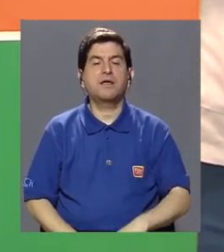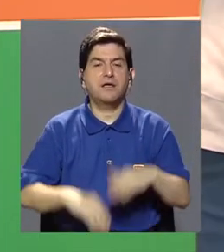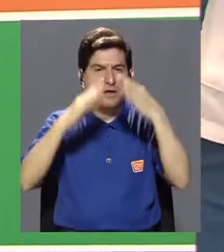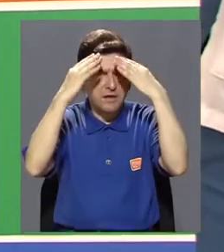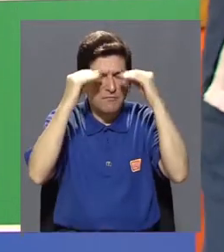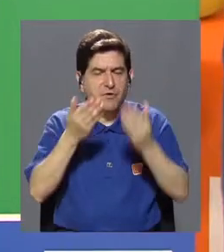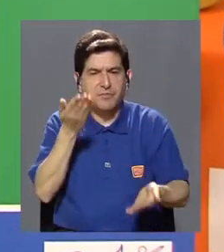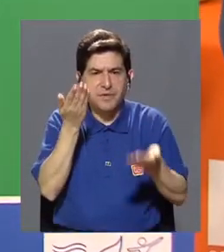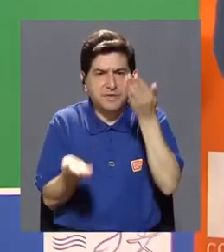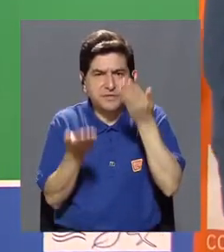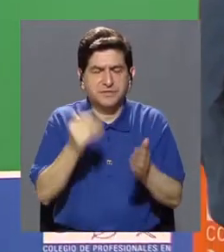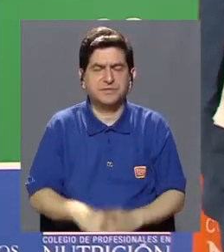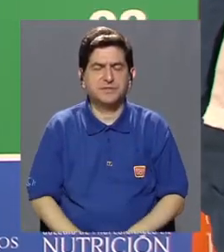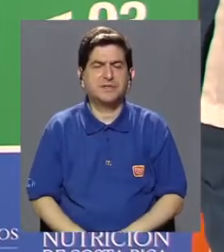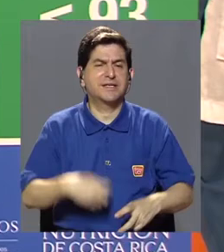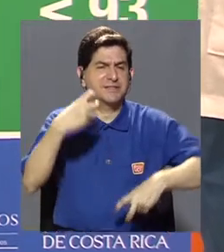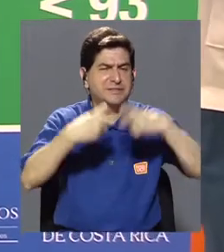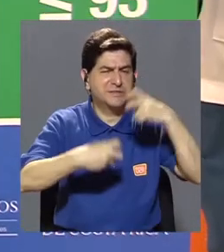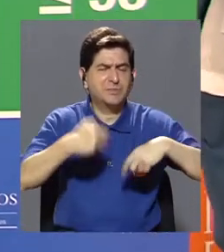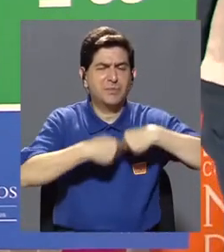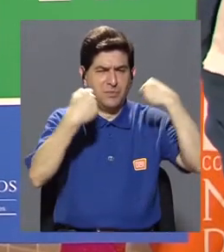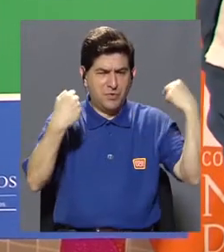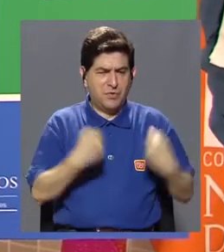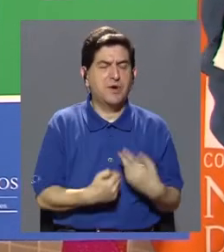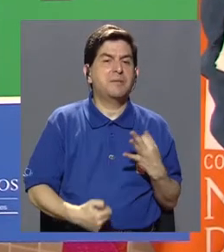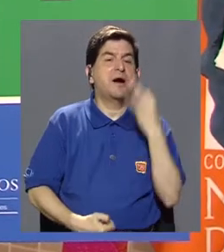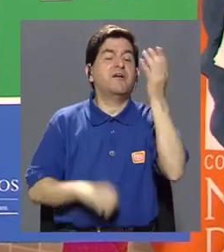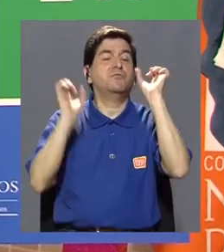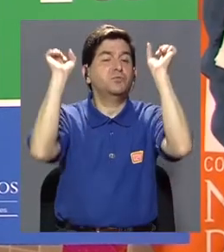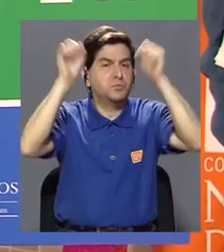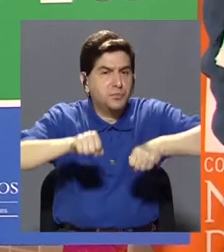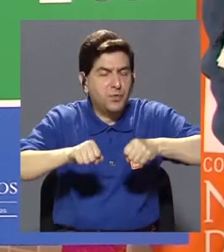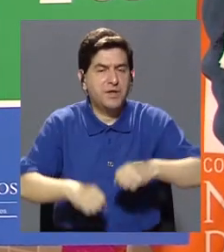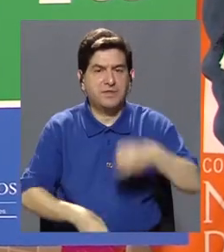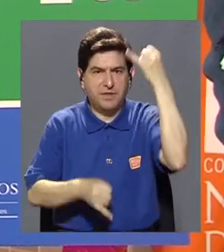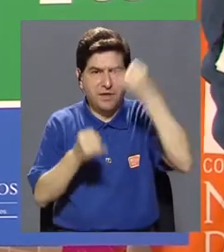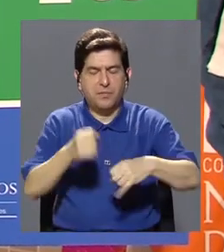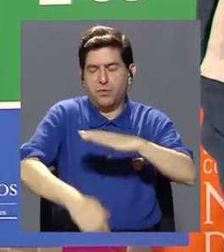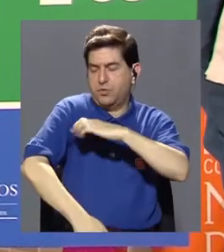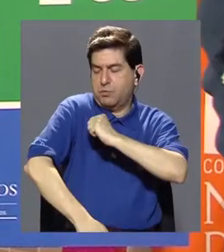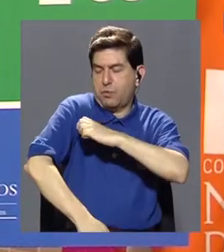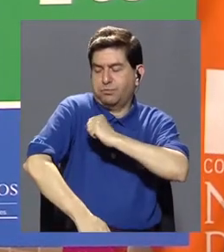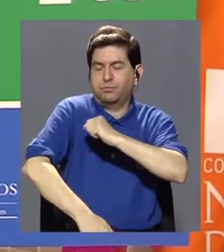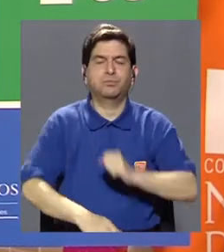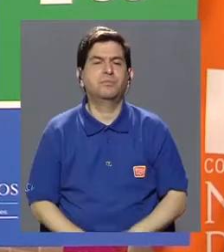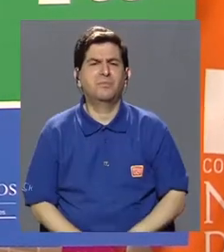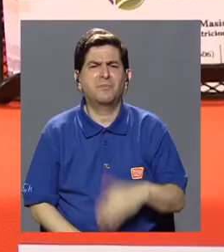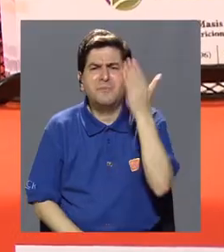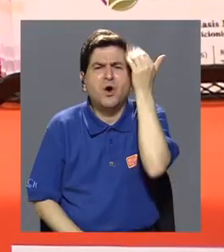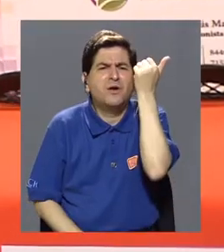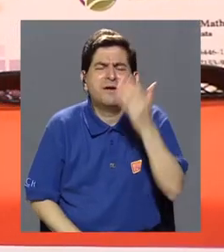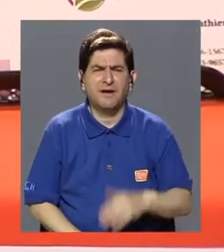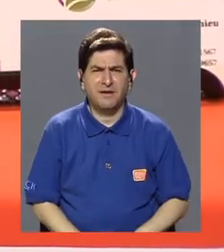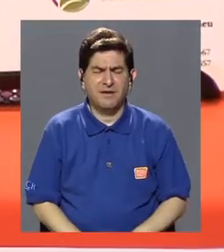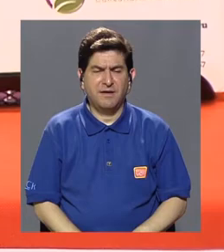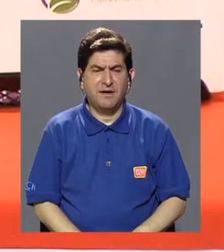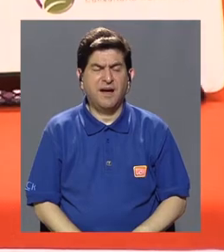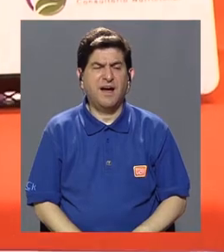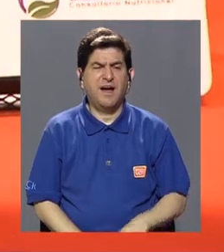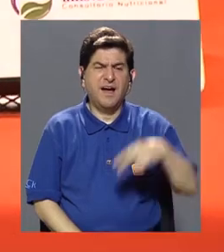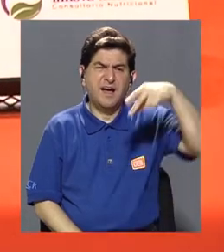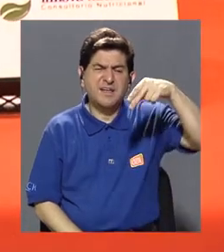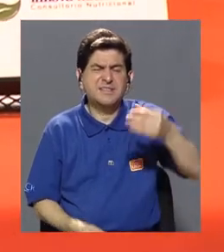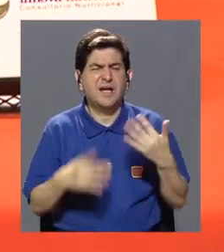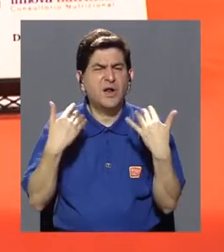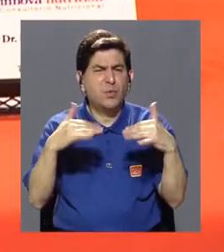hay una prevalencia o hay un problema cardiovascular en el futuro. Y de último, tomamos la presión arterial. ¿Por qué lo realizamos? Mucho consumo